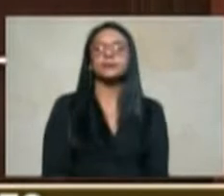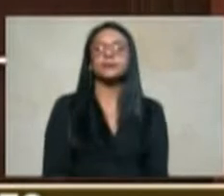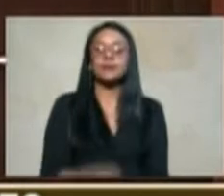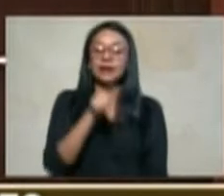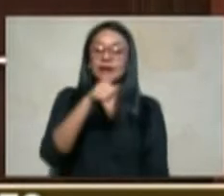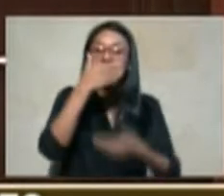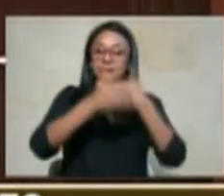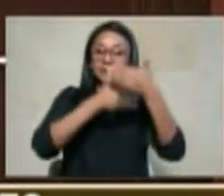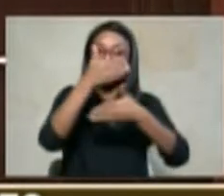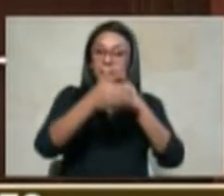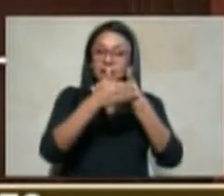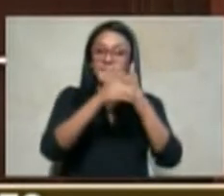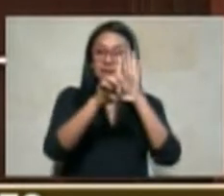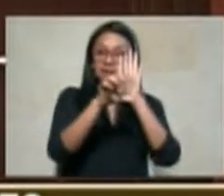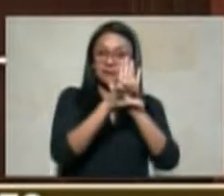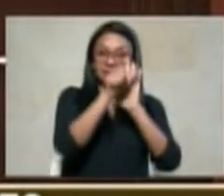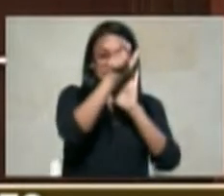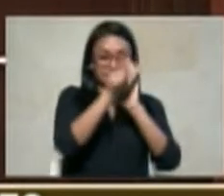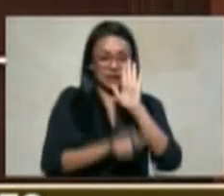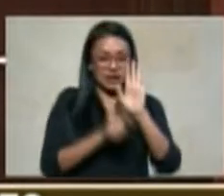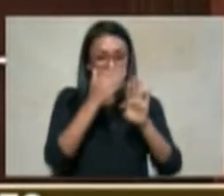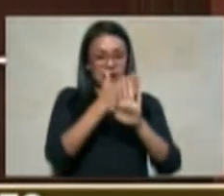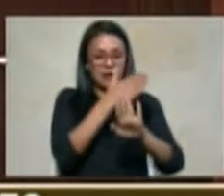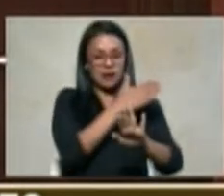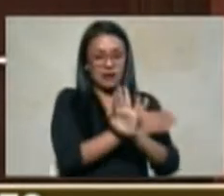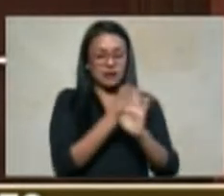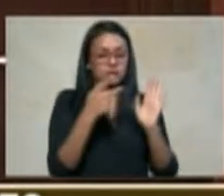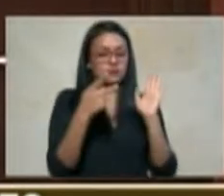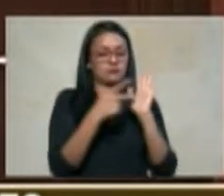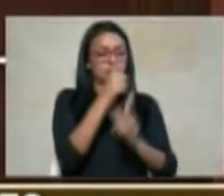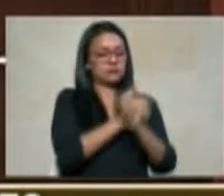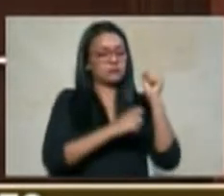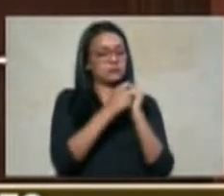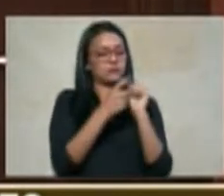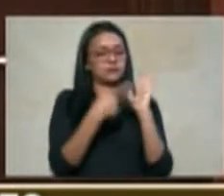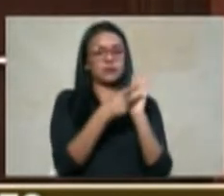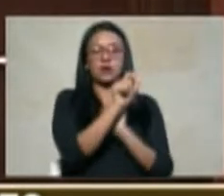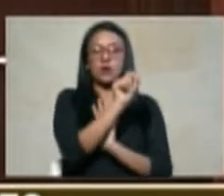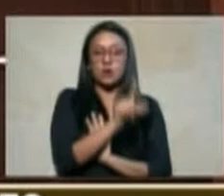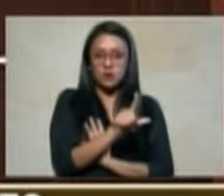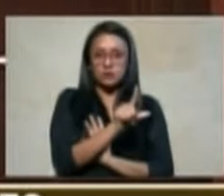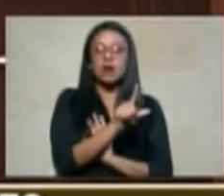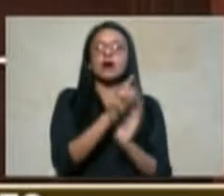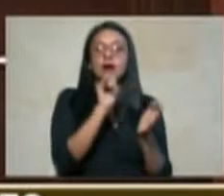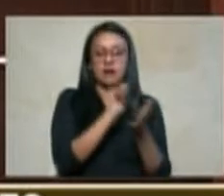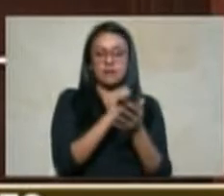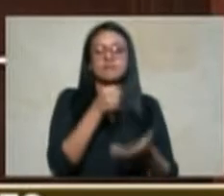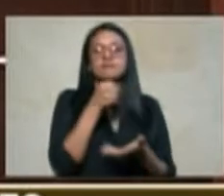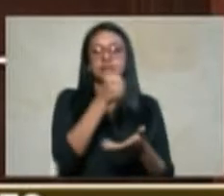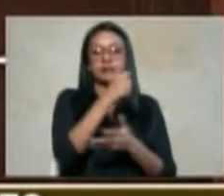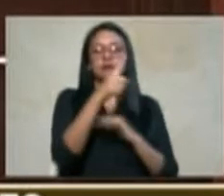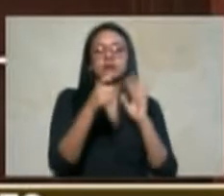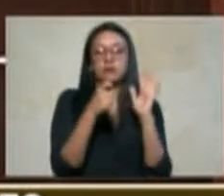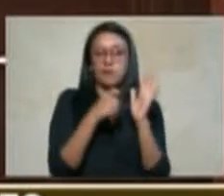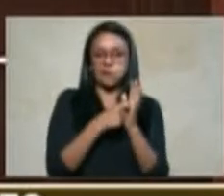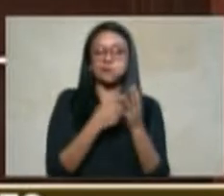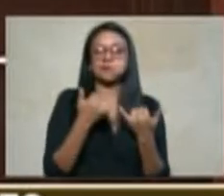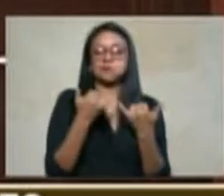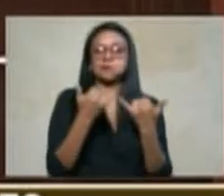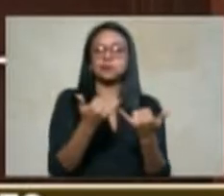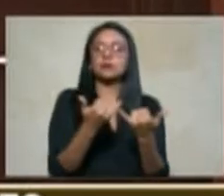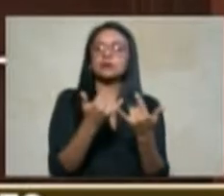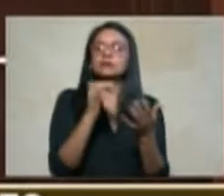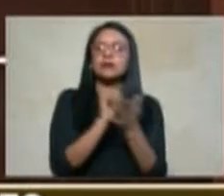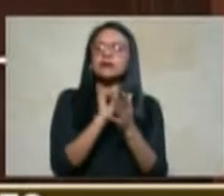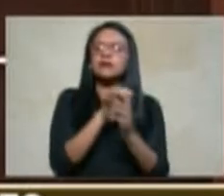tuvo considerar en el año 2011 estableció el recurso de revisión en virtud del cual quien se sienta afectado con la decisión